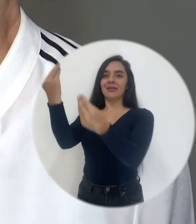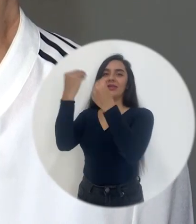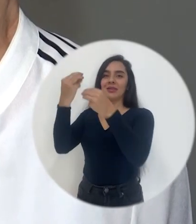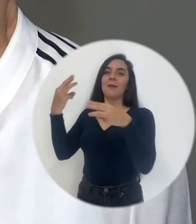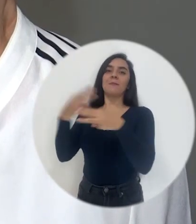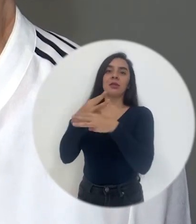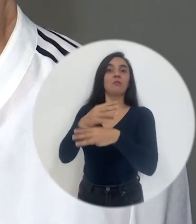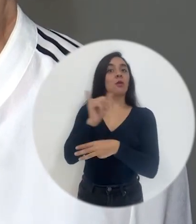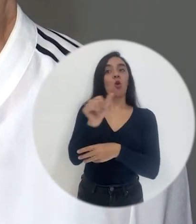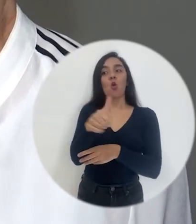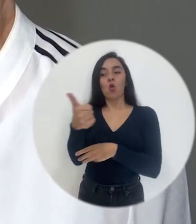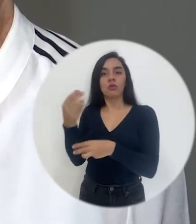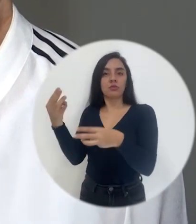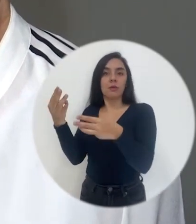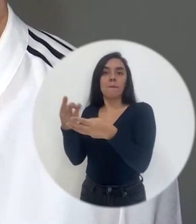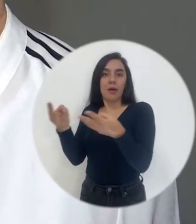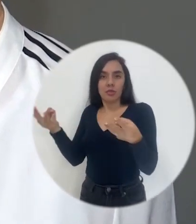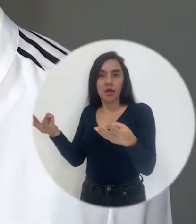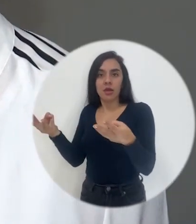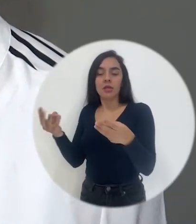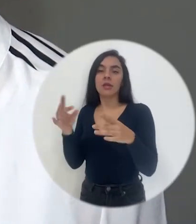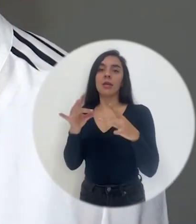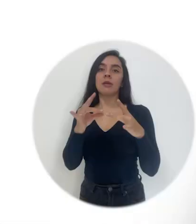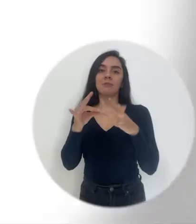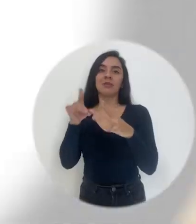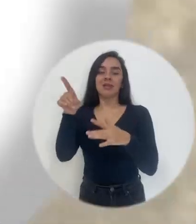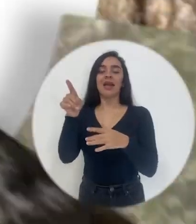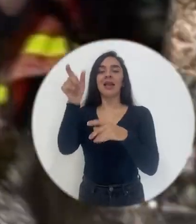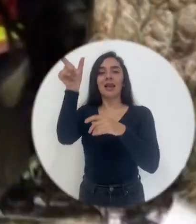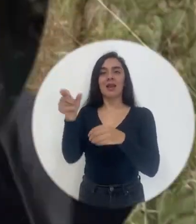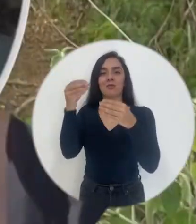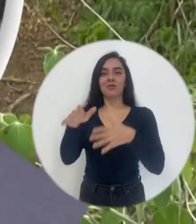otras asignaturas, en especial la niña Ángela.